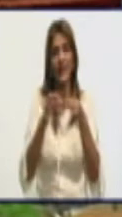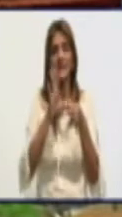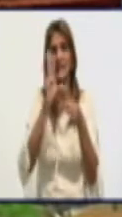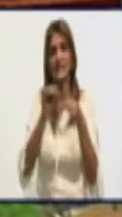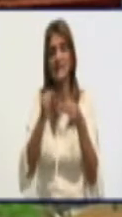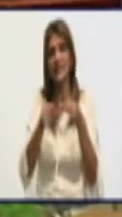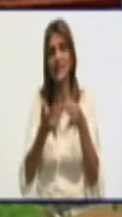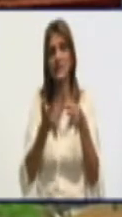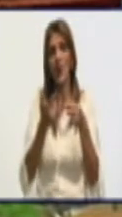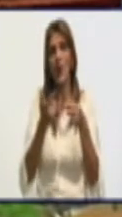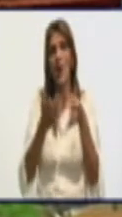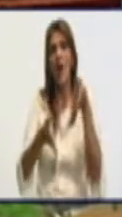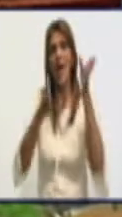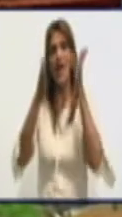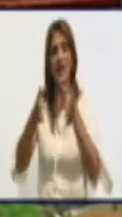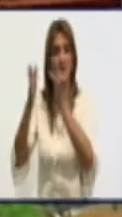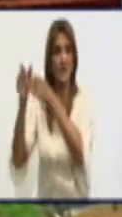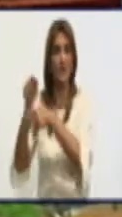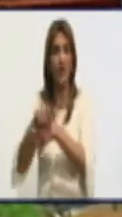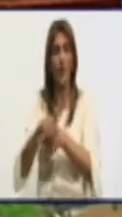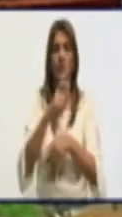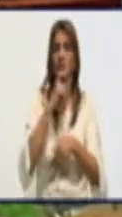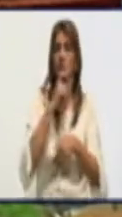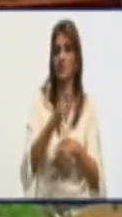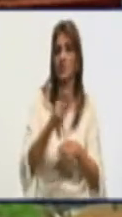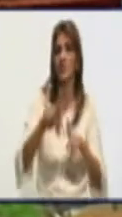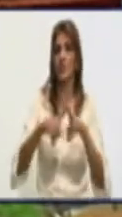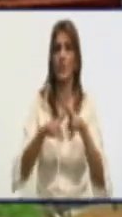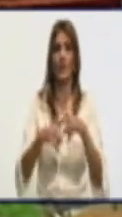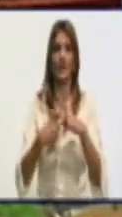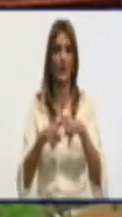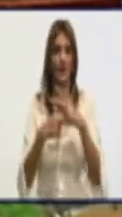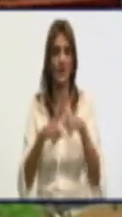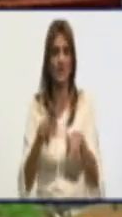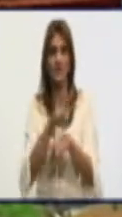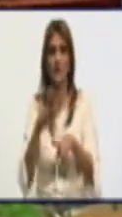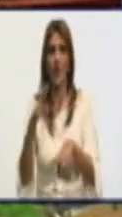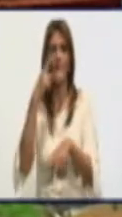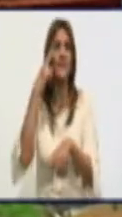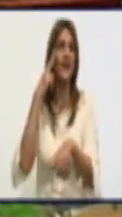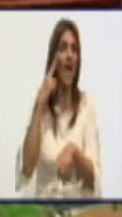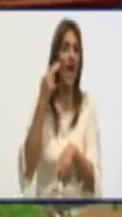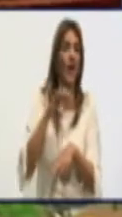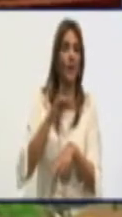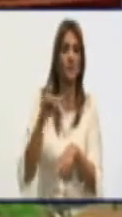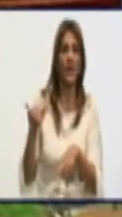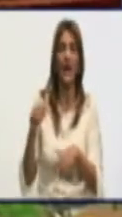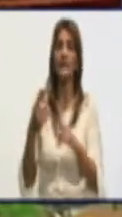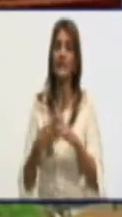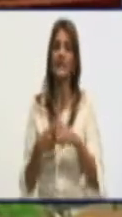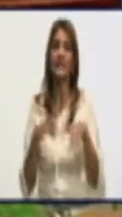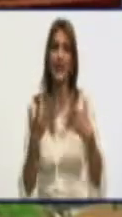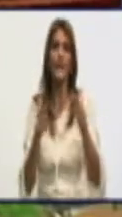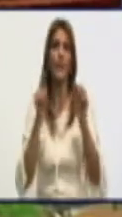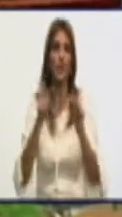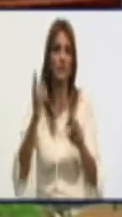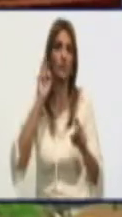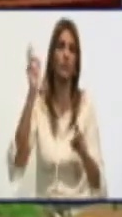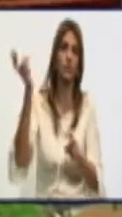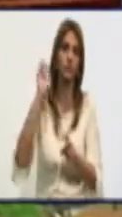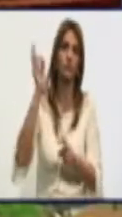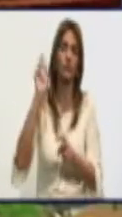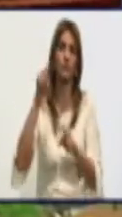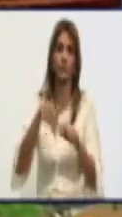estado presentando deficiencias por el desgaste, porque no hay piezas, porque ya son viejos, y que lógicamente no logra